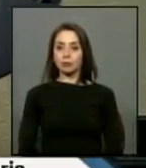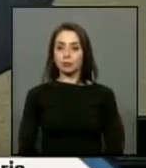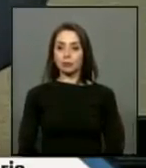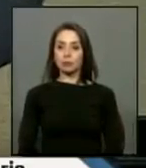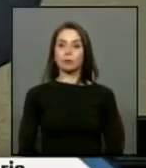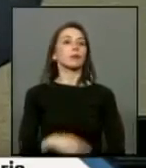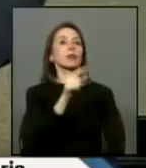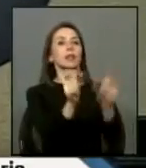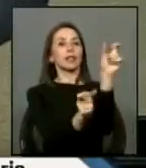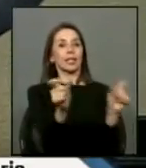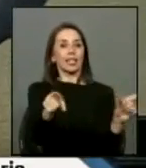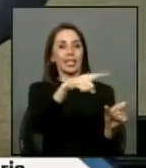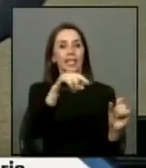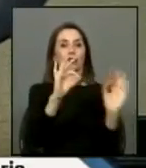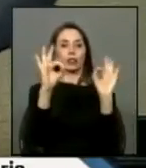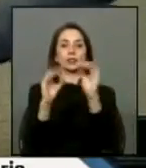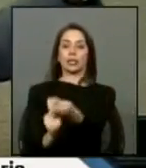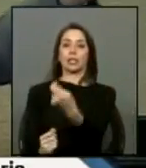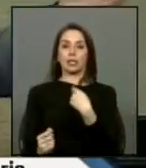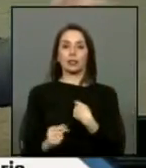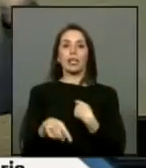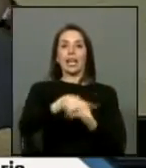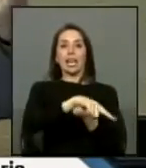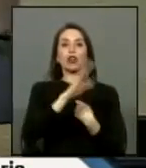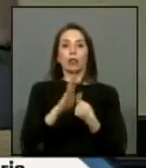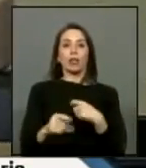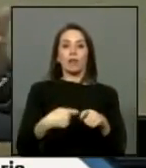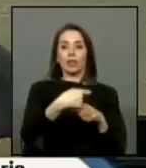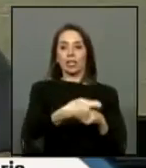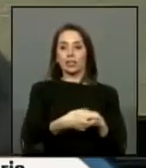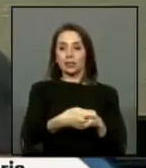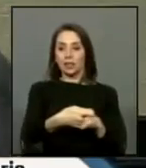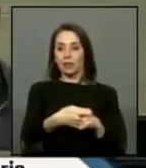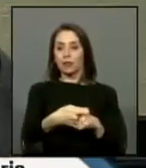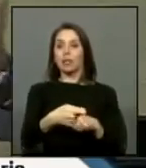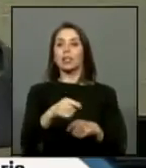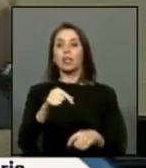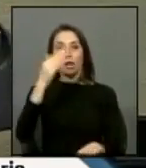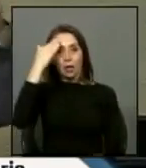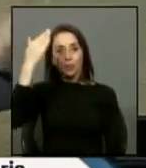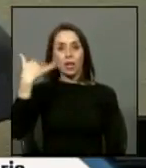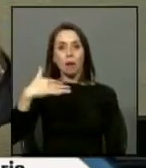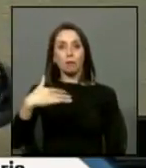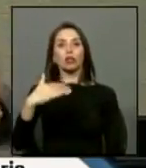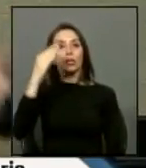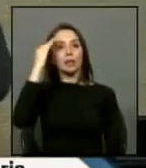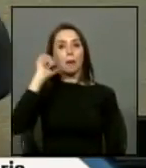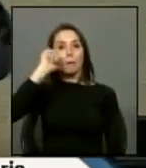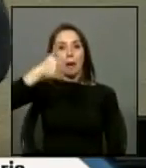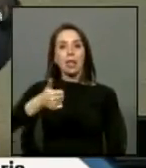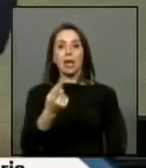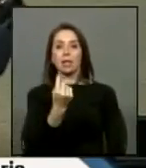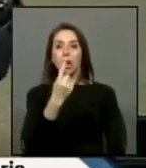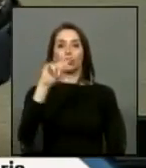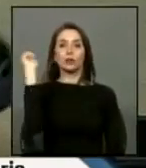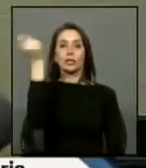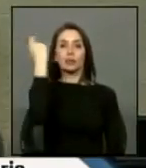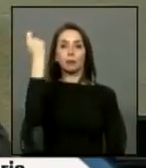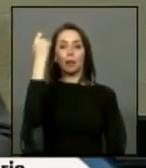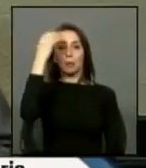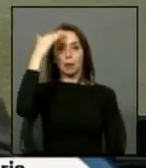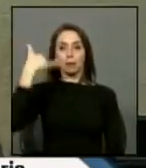ellos no reciben y ellos son los que deberían recibir a las puertas de un día glorioso como es el día de mañana 11 de septiembre